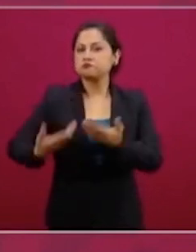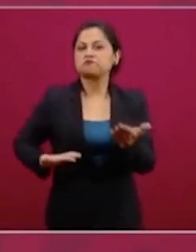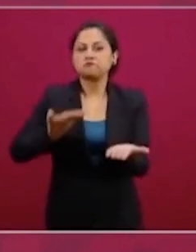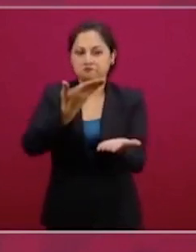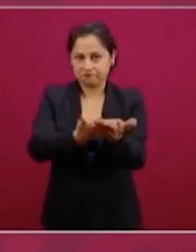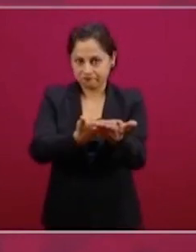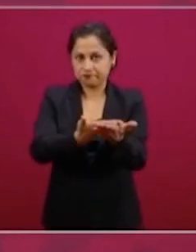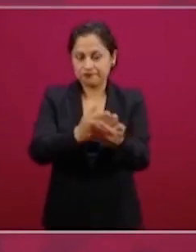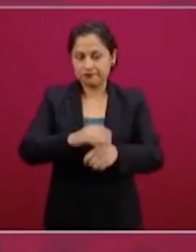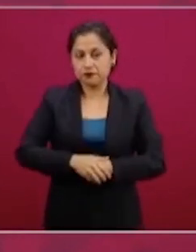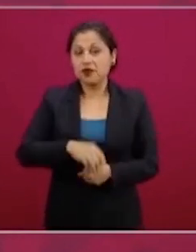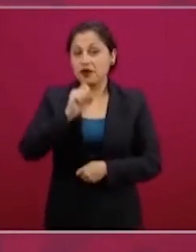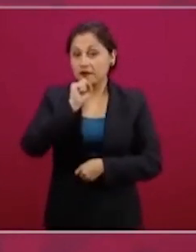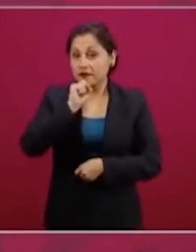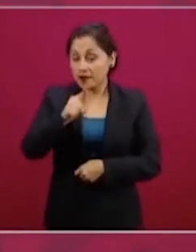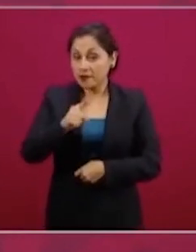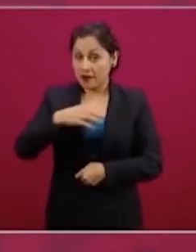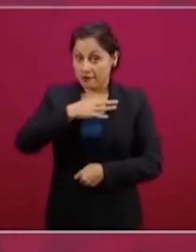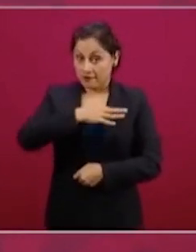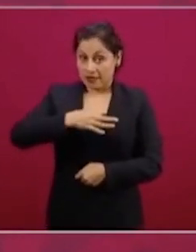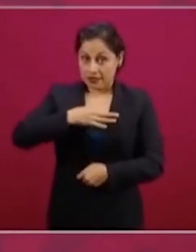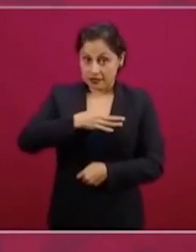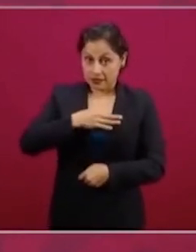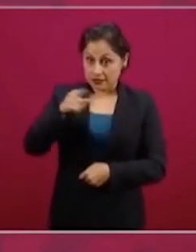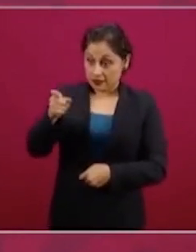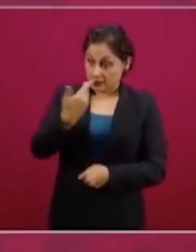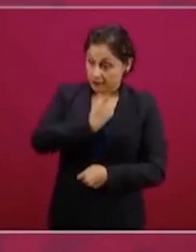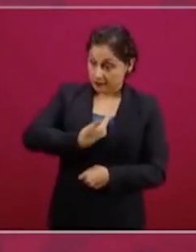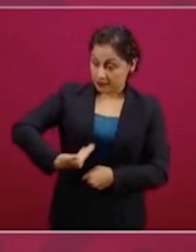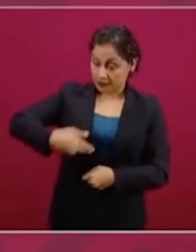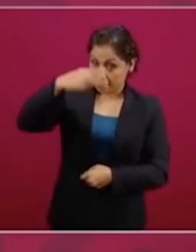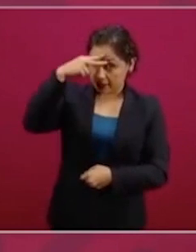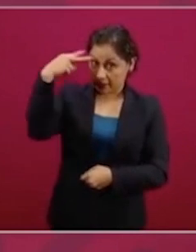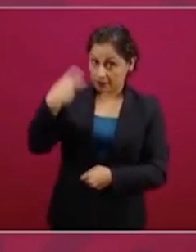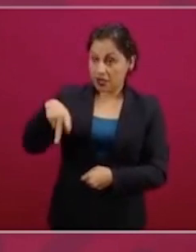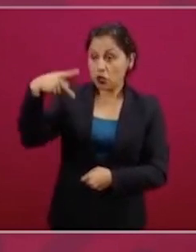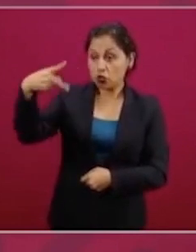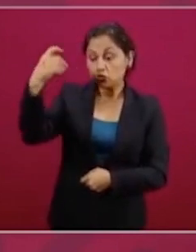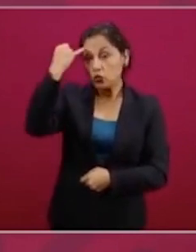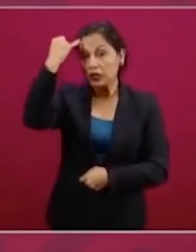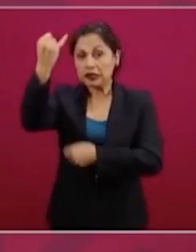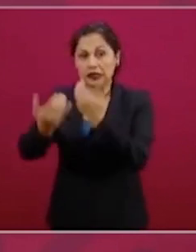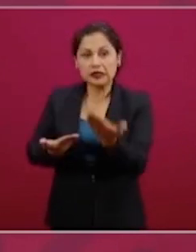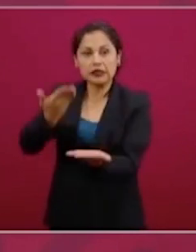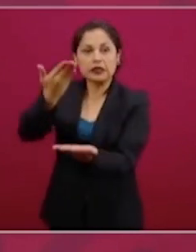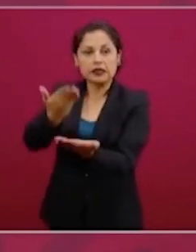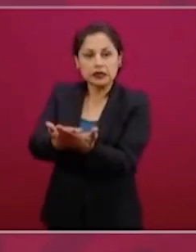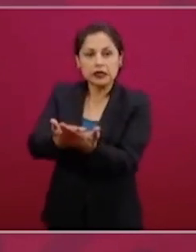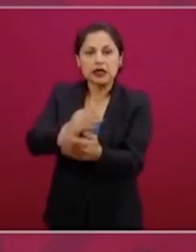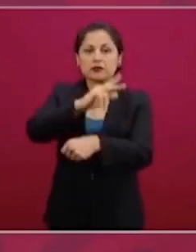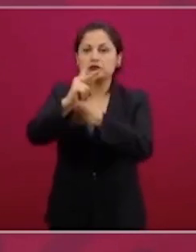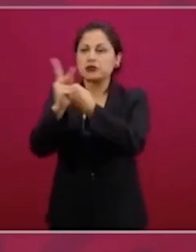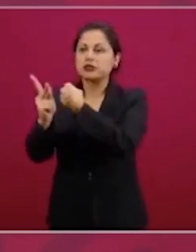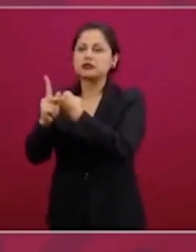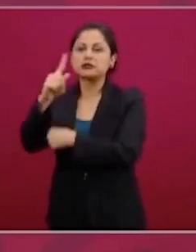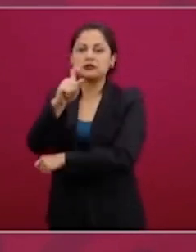felicitar al presidente de México porque su planteamiento tuvo el respaldo de 179 países.